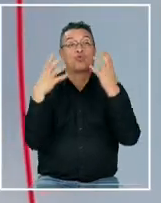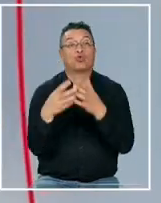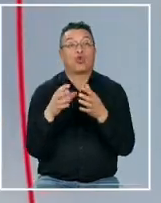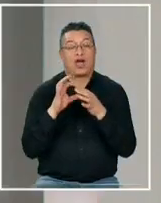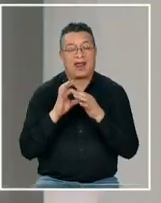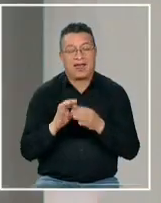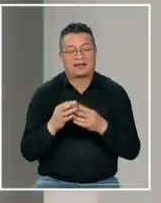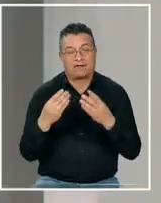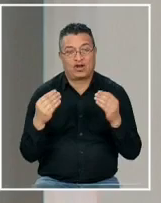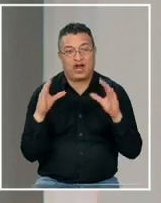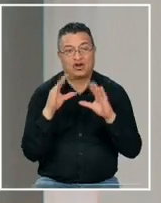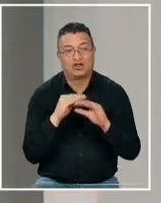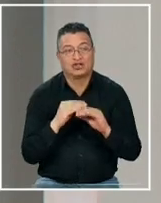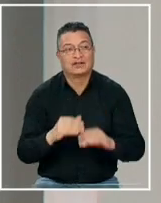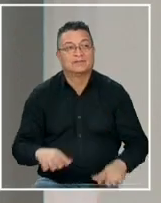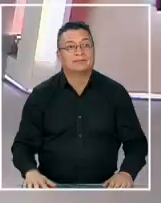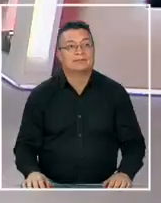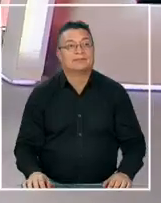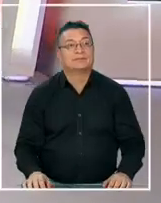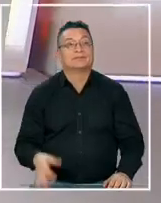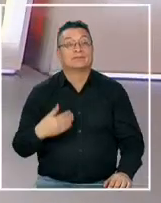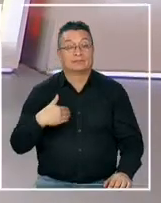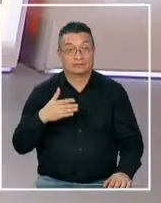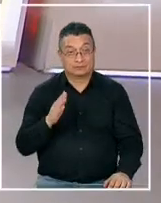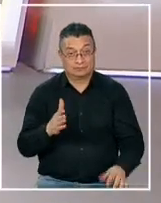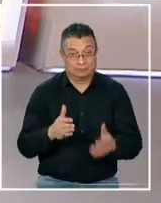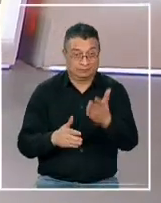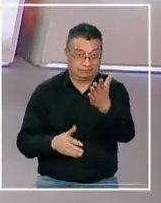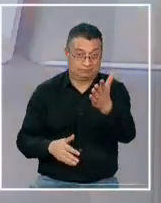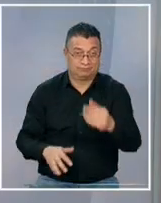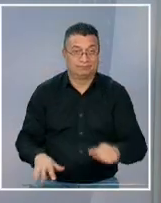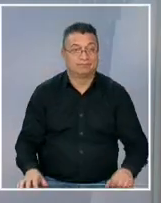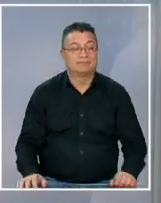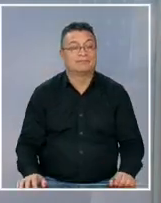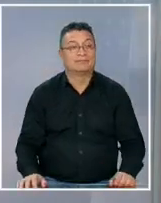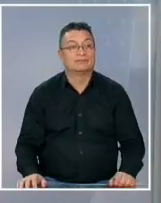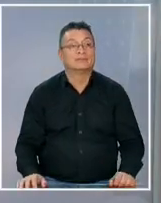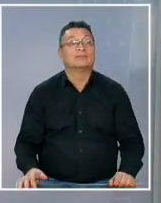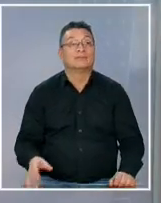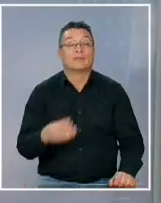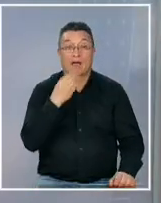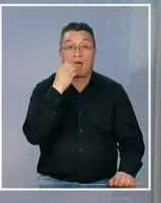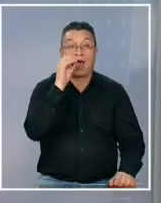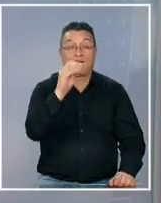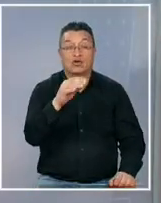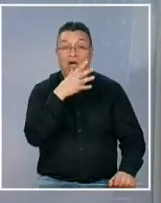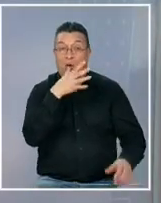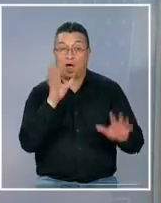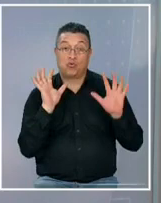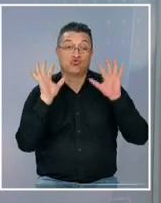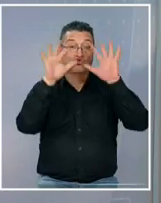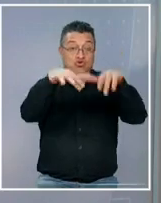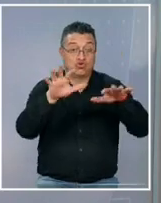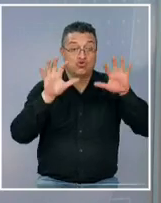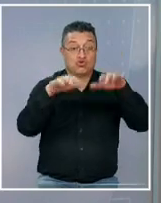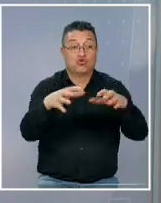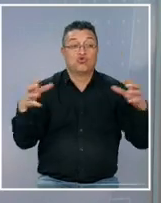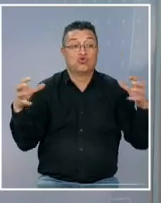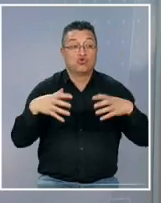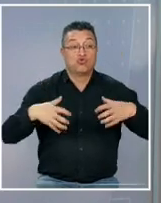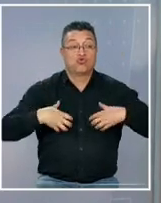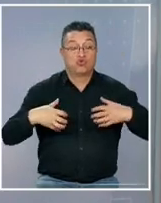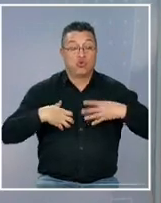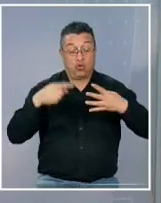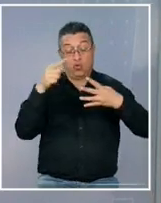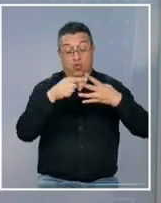Belén Arellano muy buenas noches también nos vemos y seguimos contigo Iván claro con los avisos de marejada anormales que son cuatro